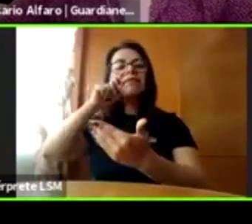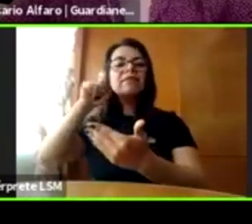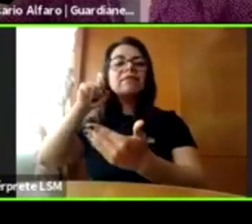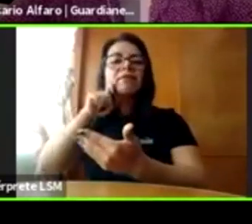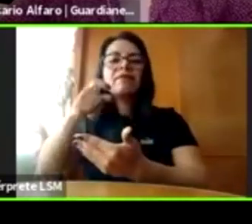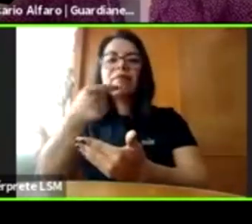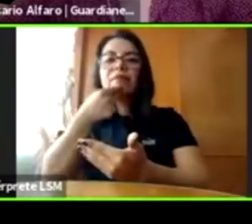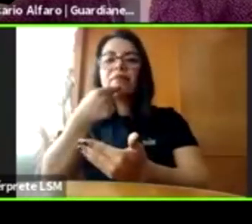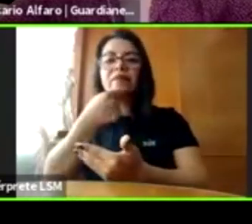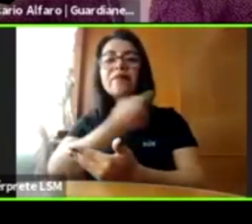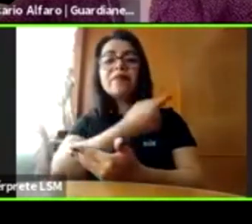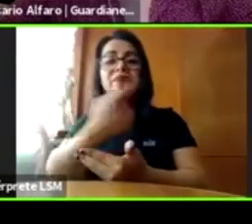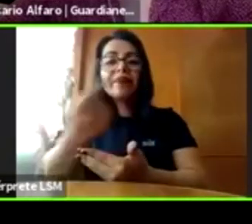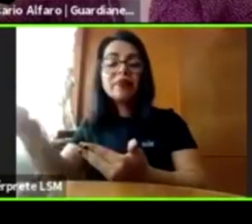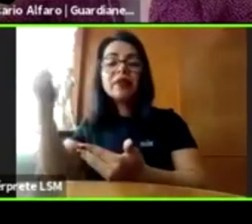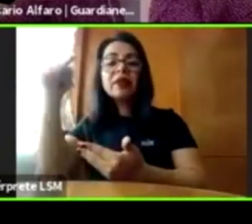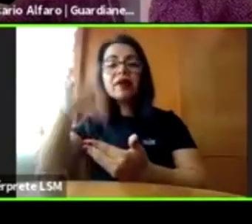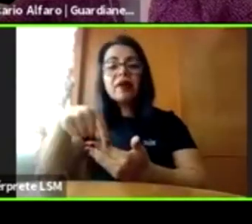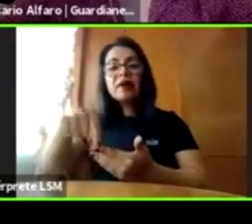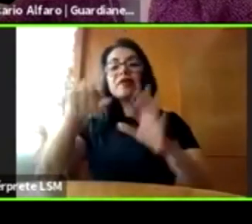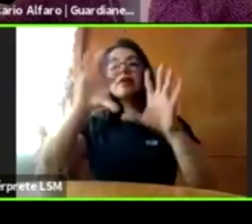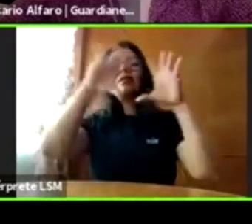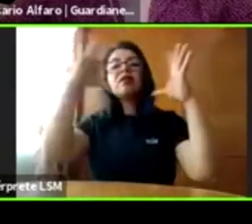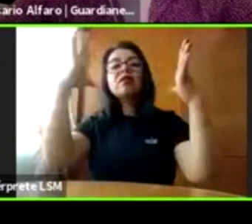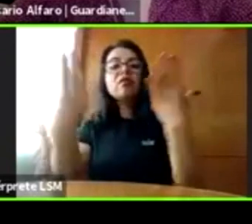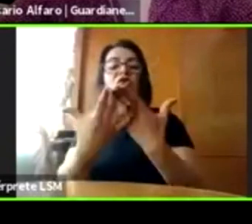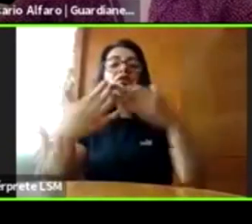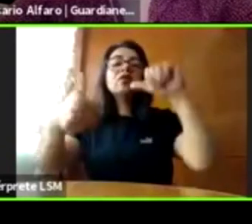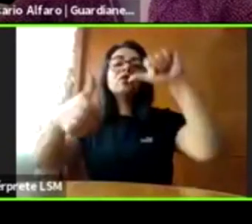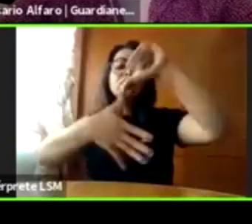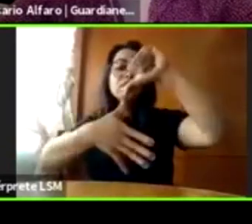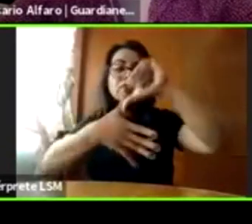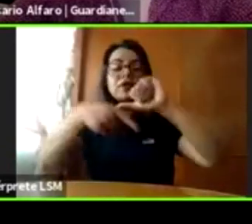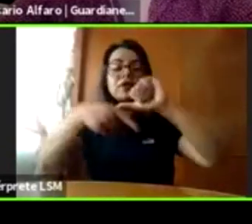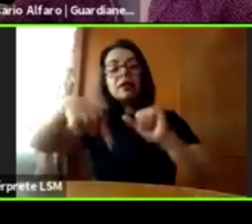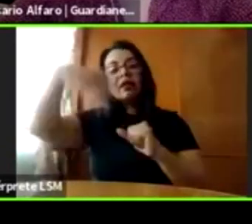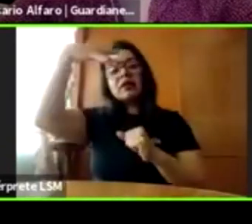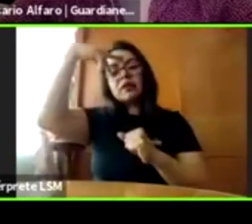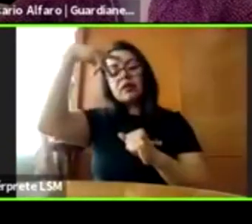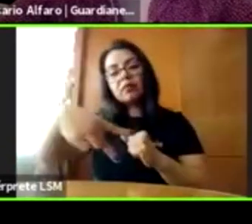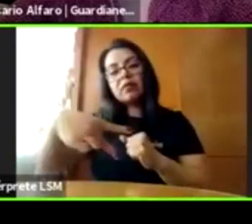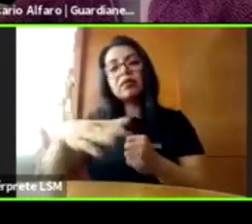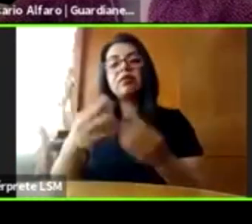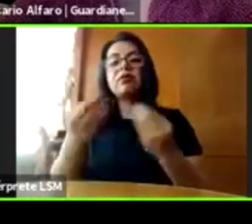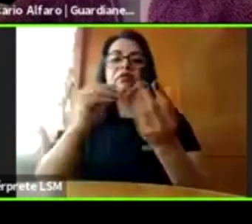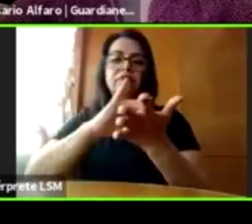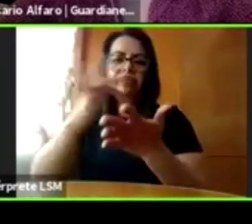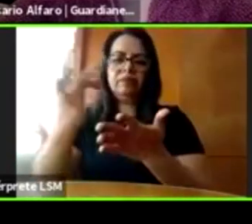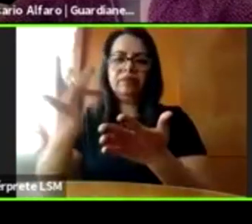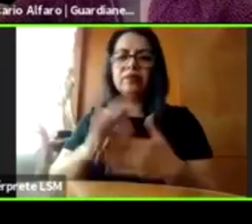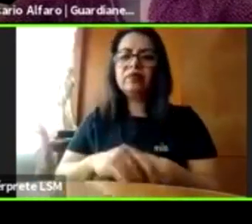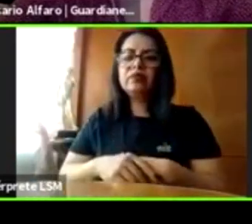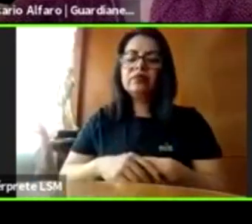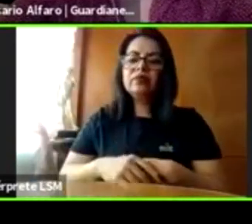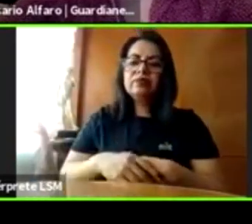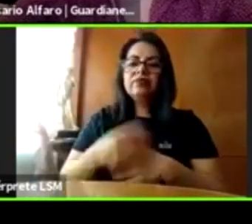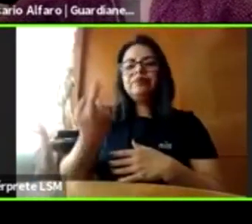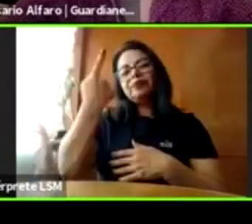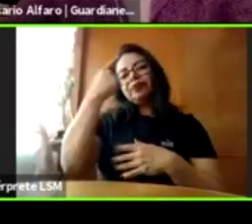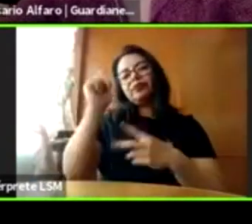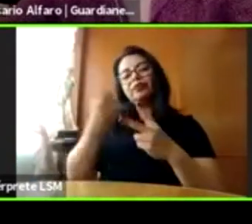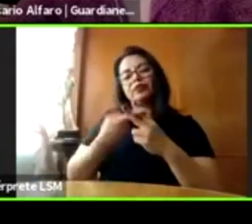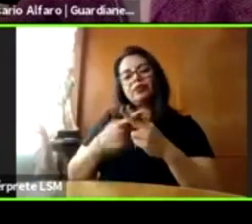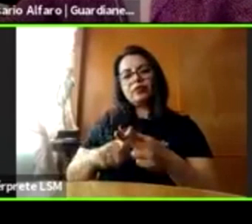en el mundo, en Latinoamérica, en México. ¿Qué nos aportas, Moisés? Muchas gracias, Javier. Bueno, para empezar, sí